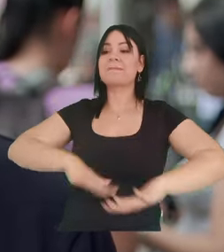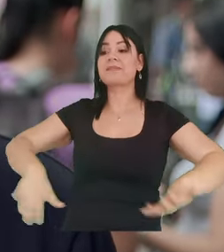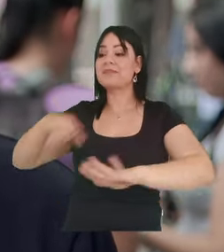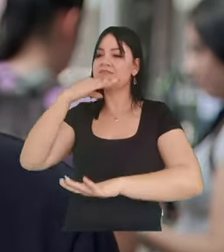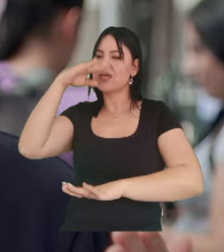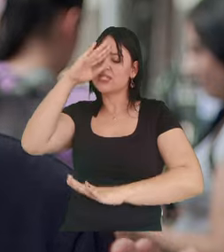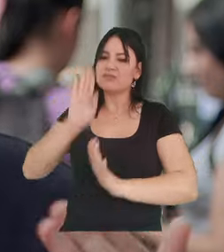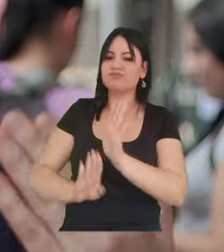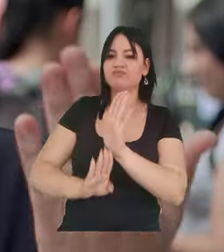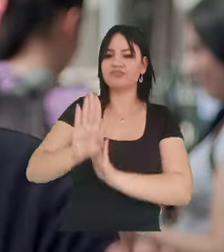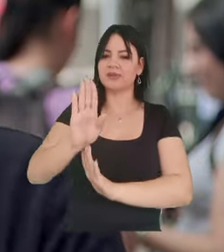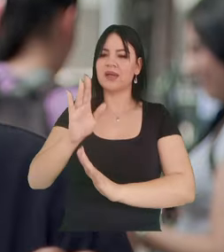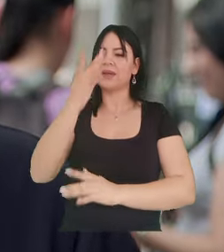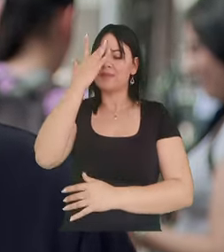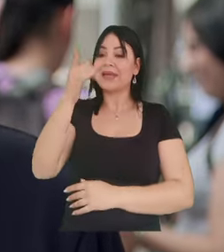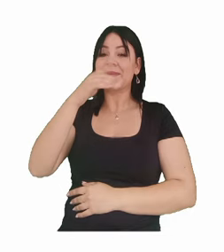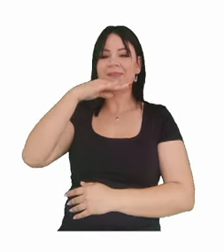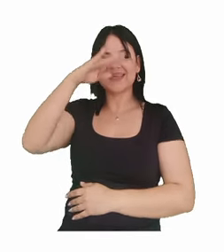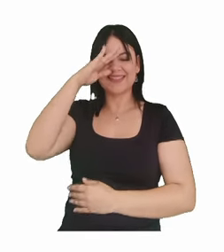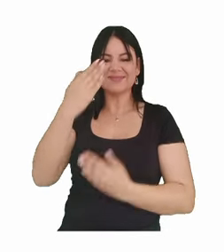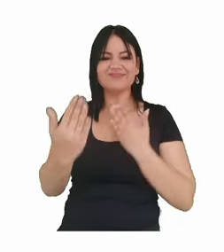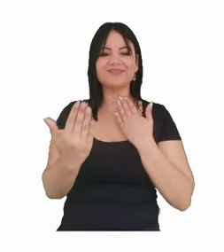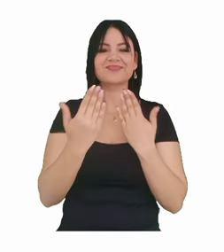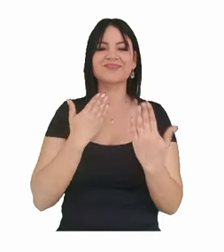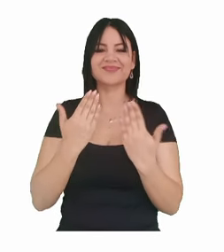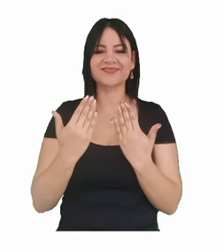lo más importante, porque Medellín confía ¡Gracias!